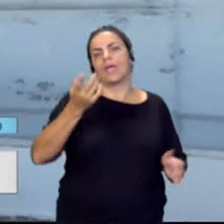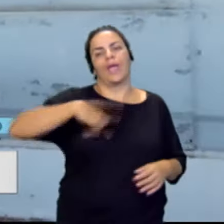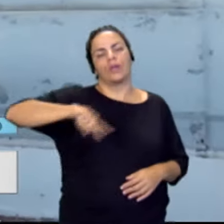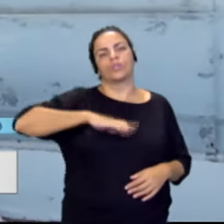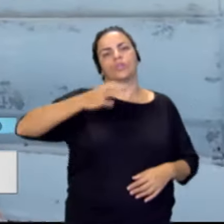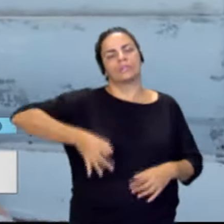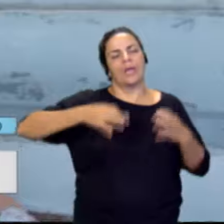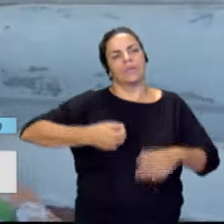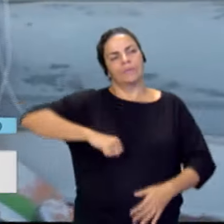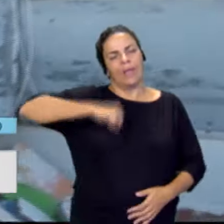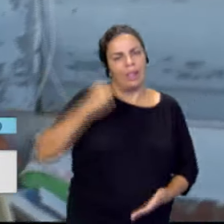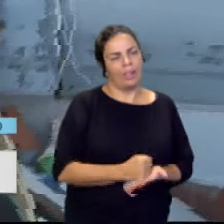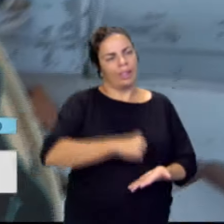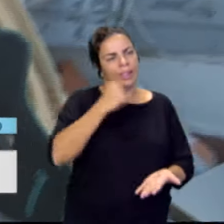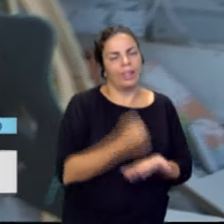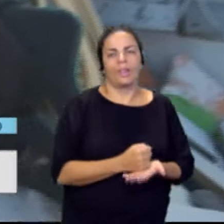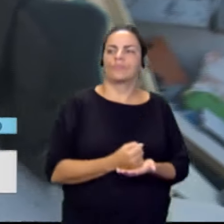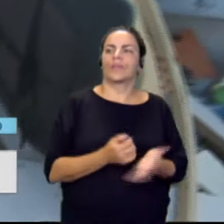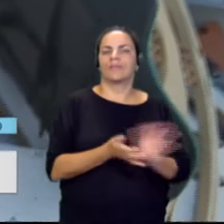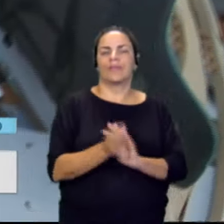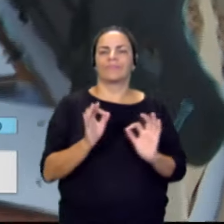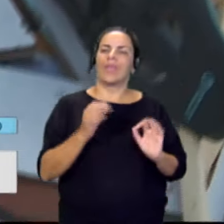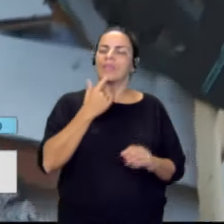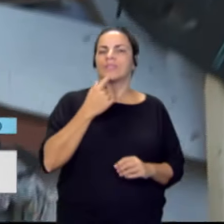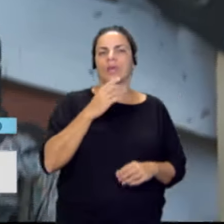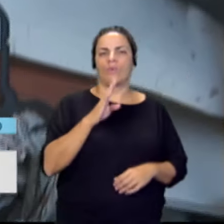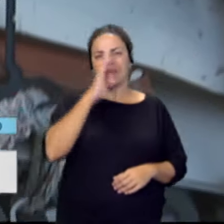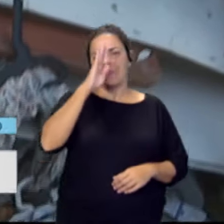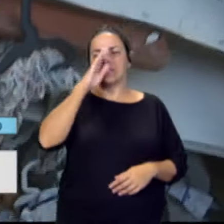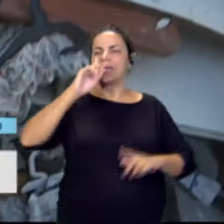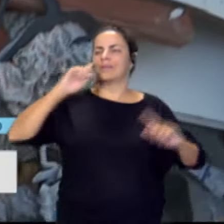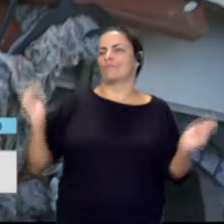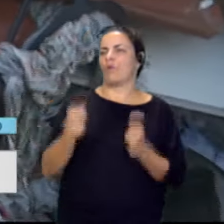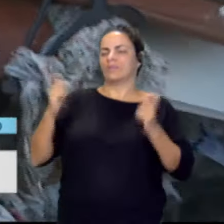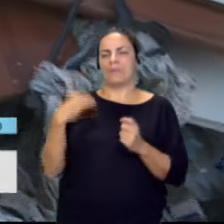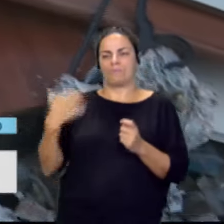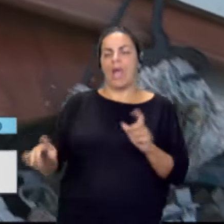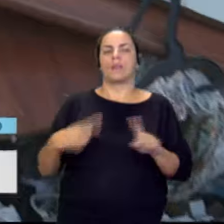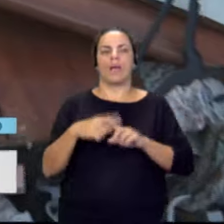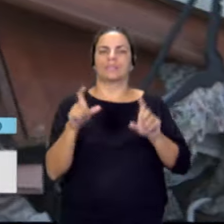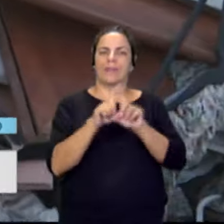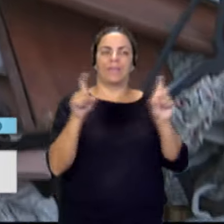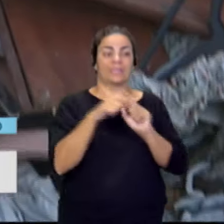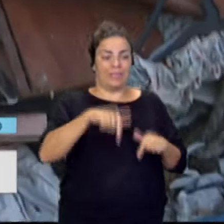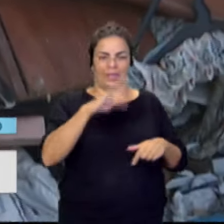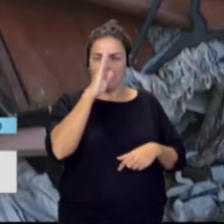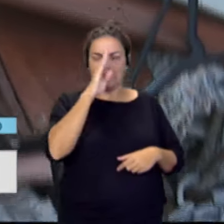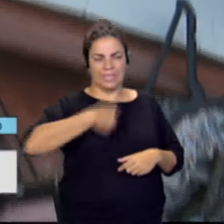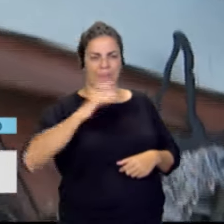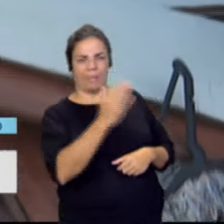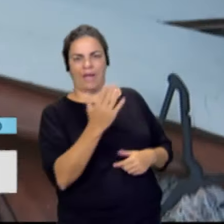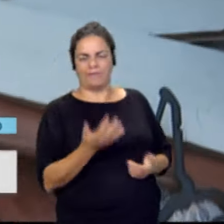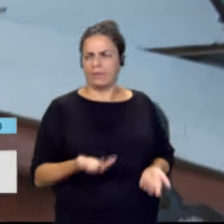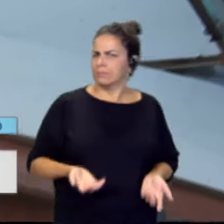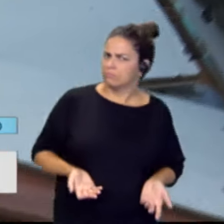RQR dándole mala publicidad a Tamaraceite y fastidiando al tejido empresarial. Y nosotros no estamos